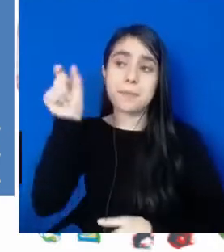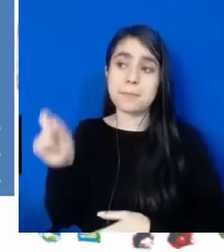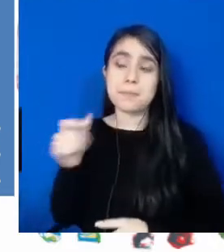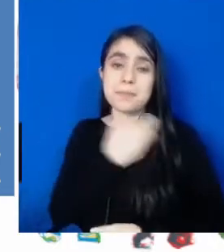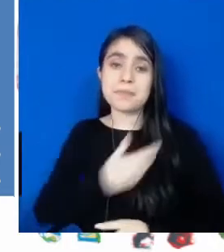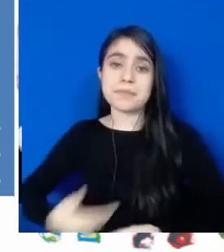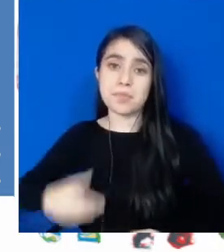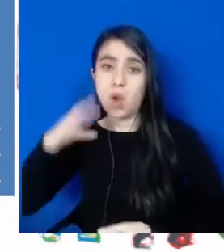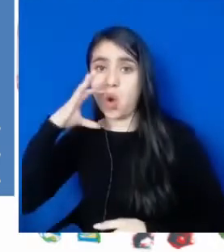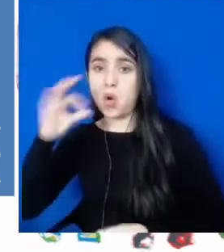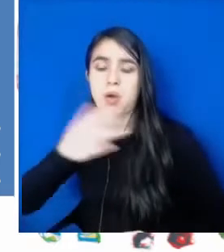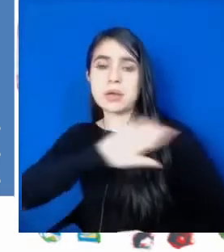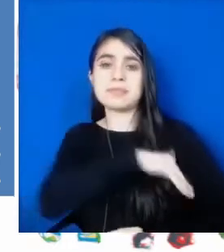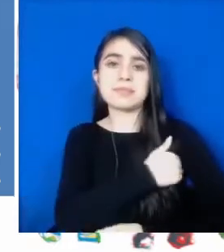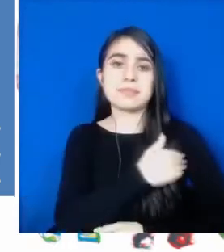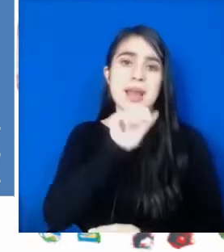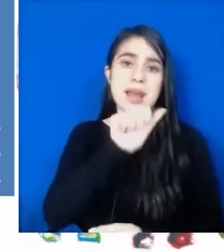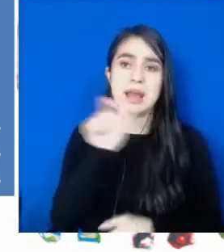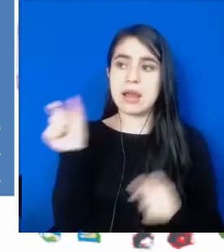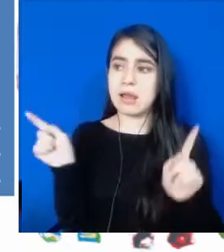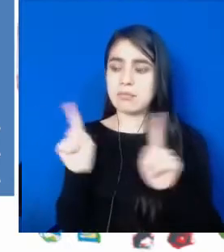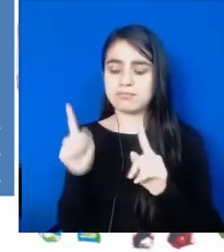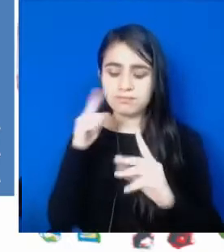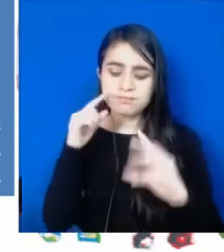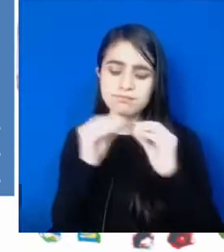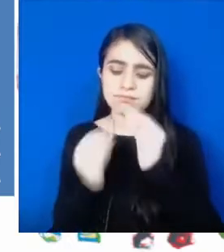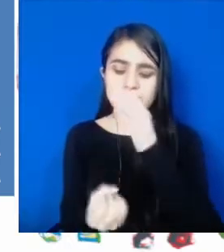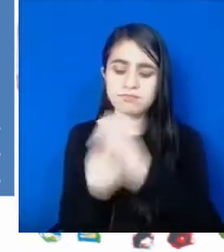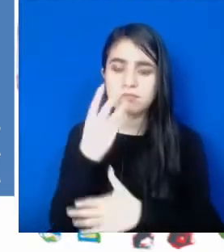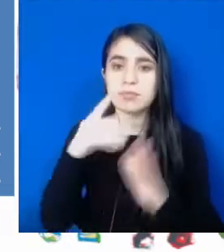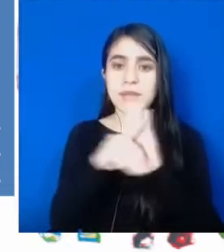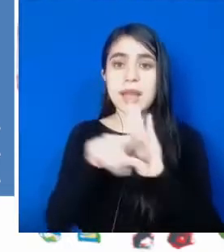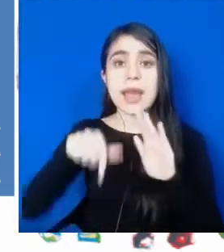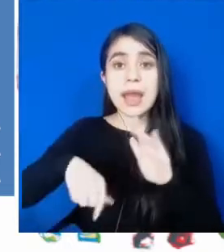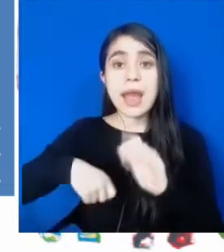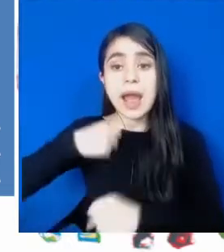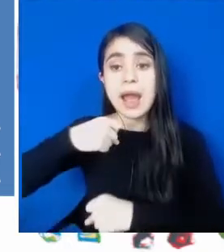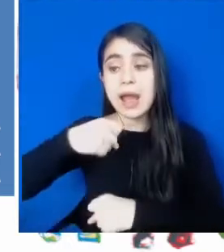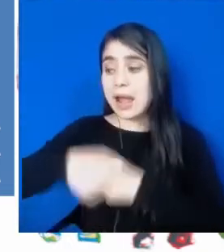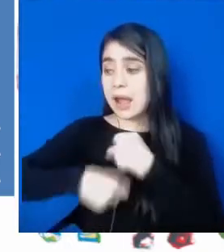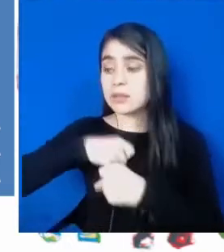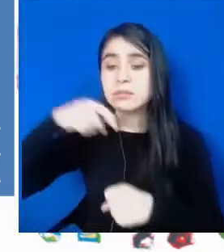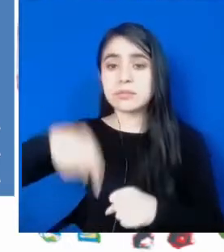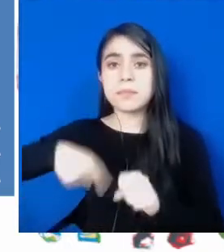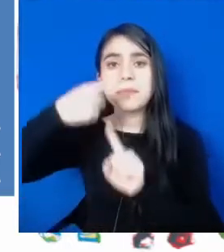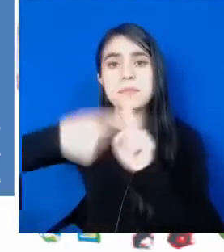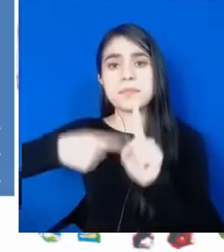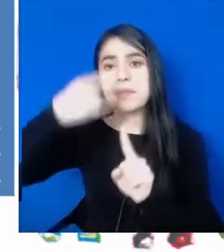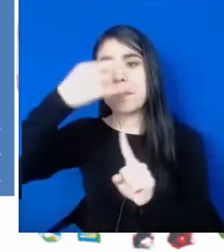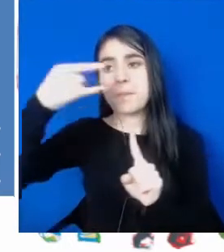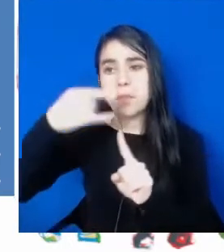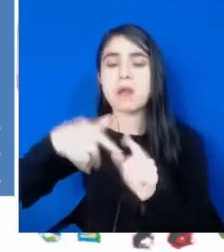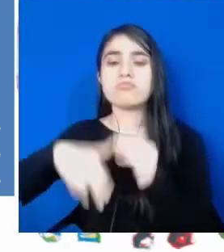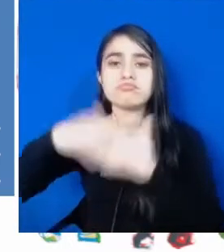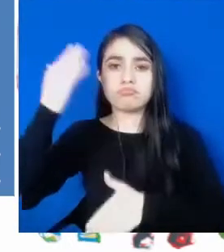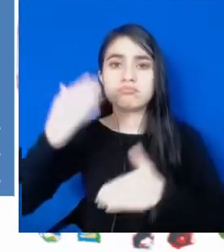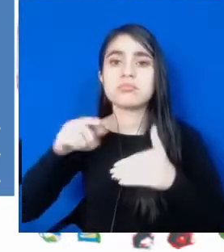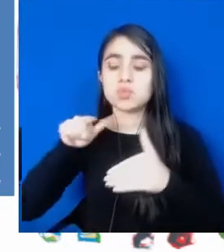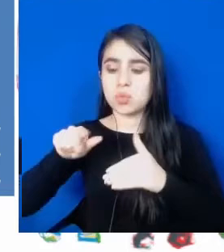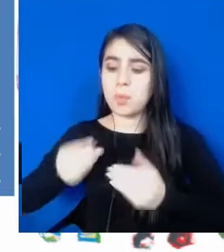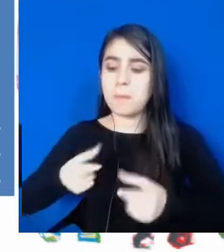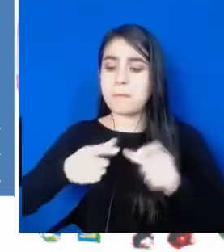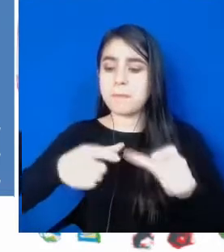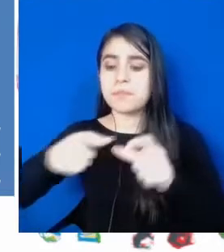señora ministra con la expedición del decreto que la creó. A partir de marzo de este año entró en funcionamiento y